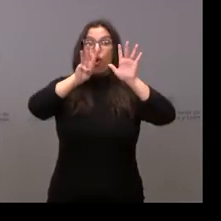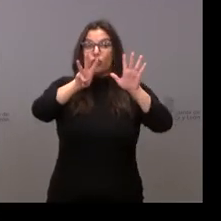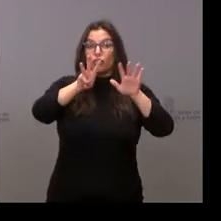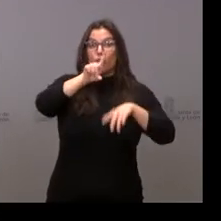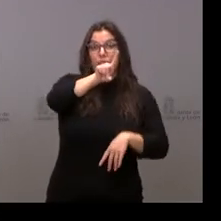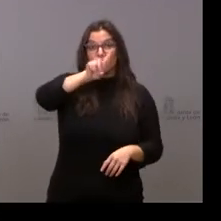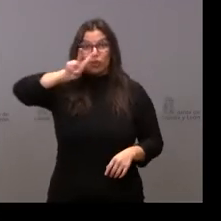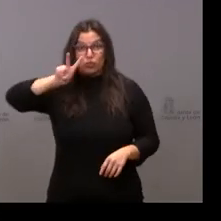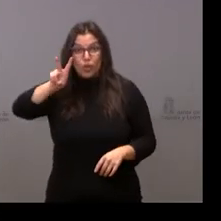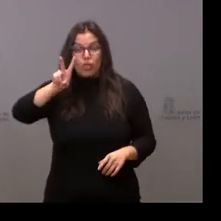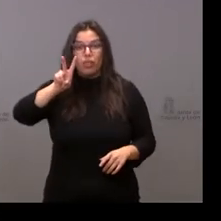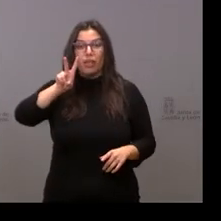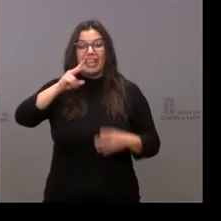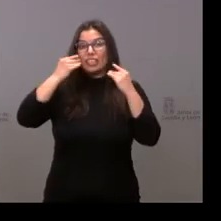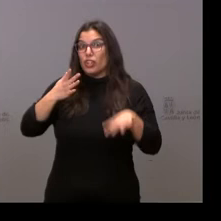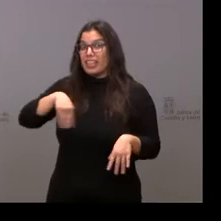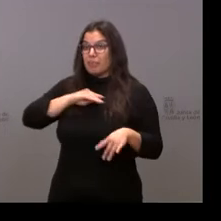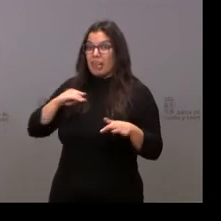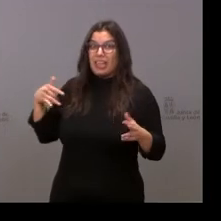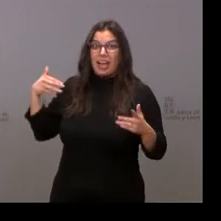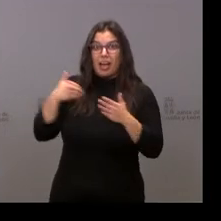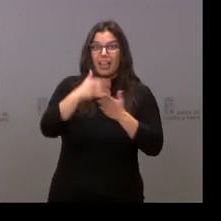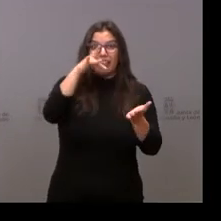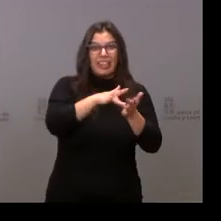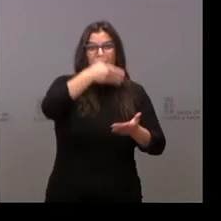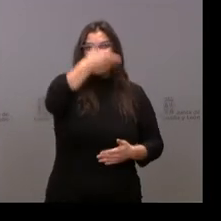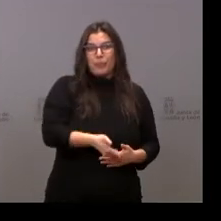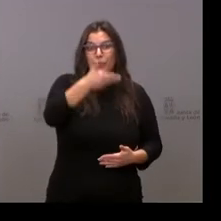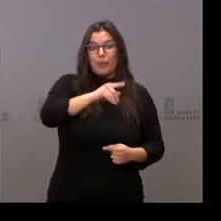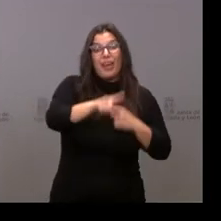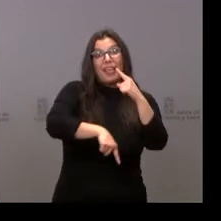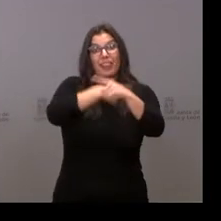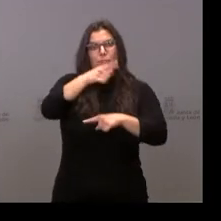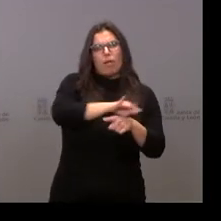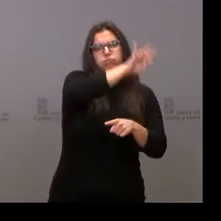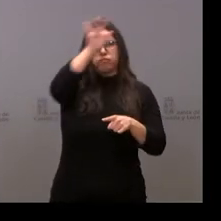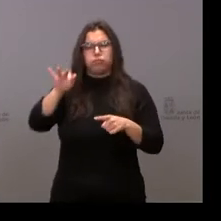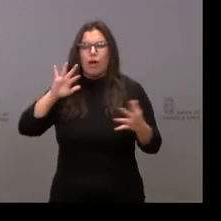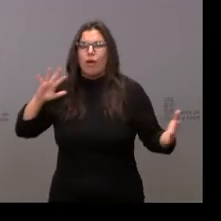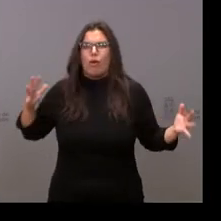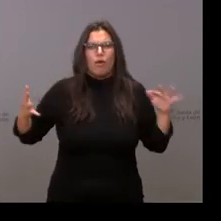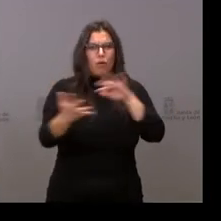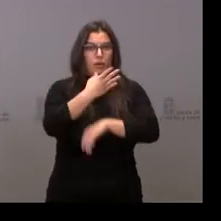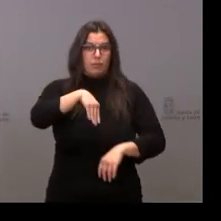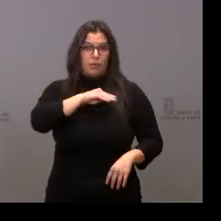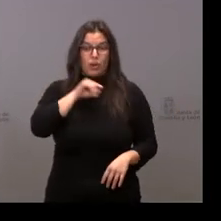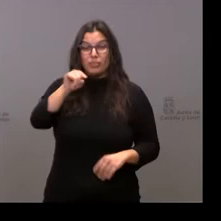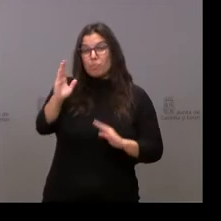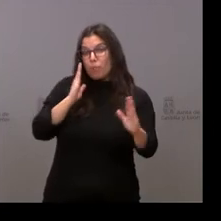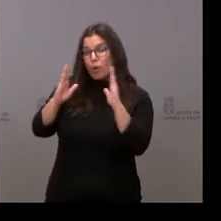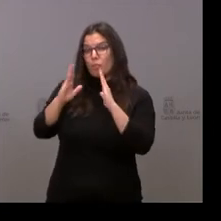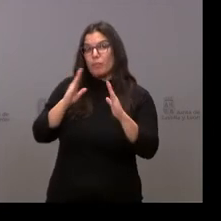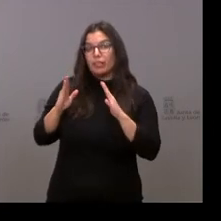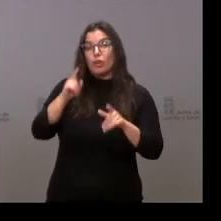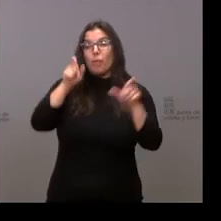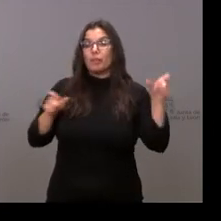habido otro momento en la historia de España tan decisivo como la transición española. Fue un momento en el que todos